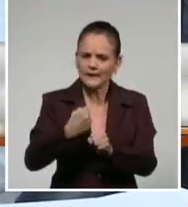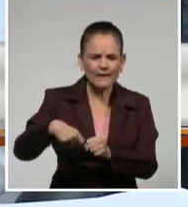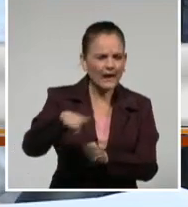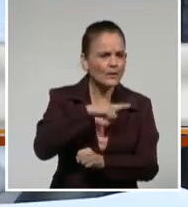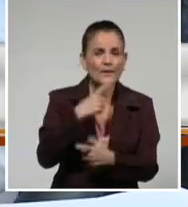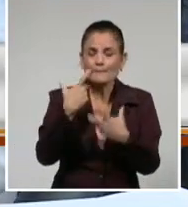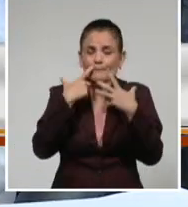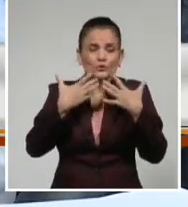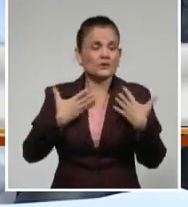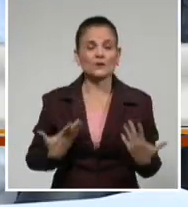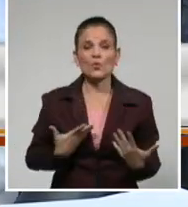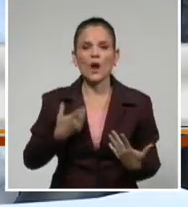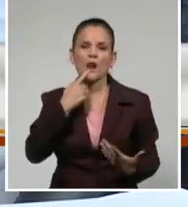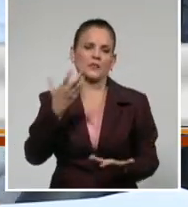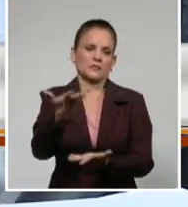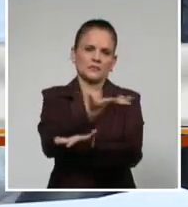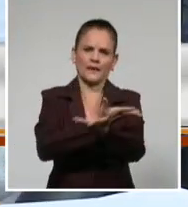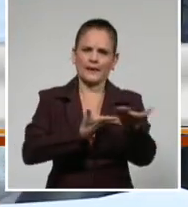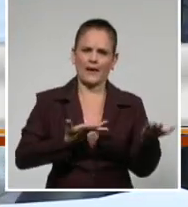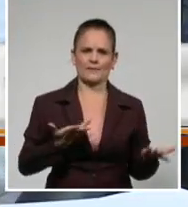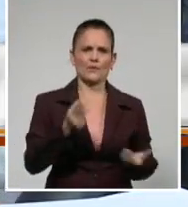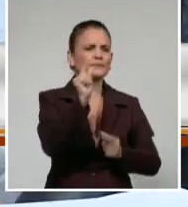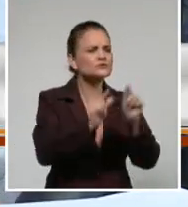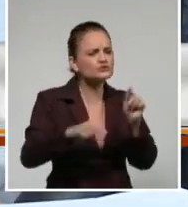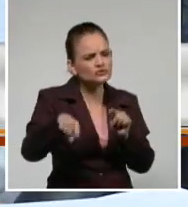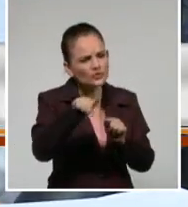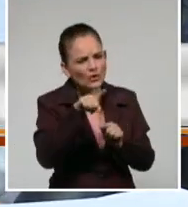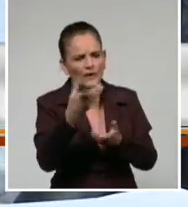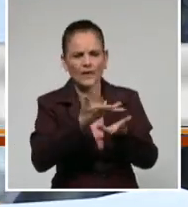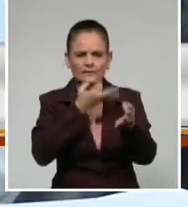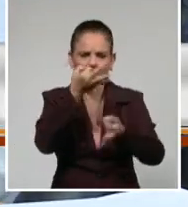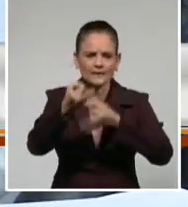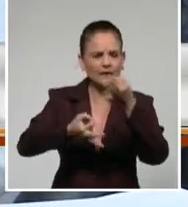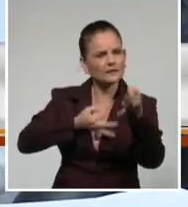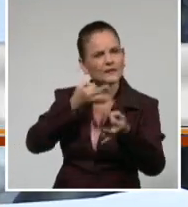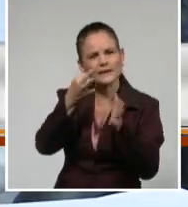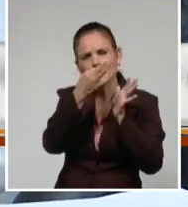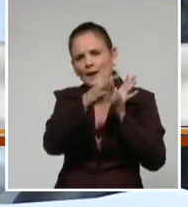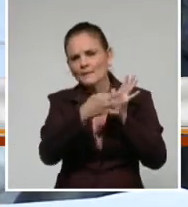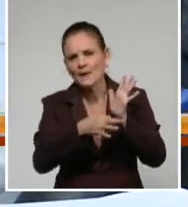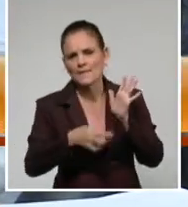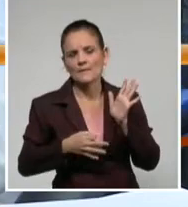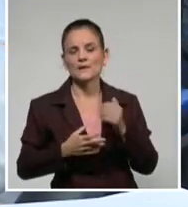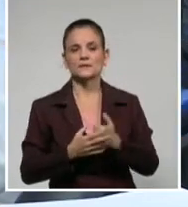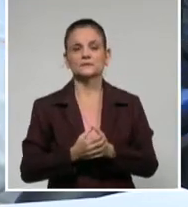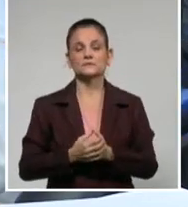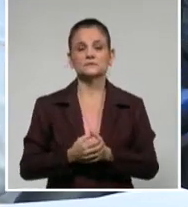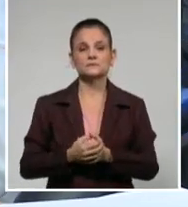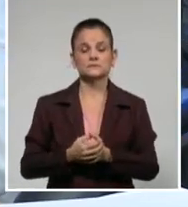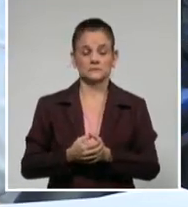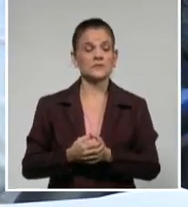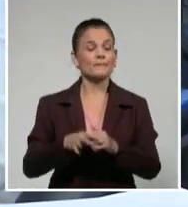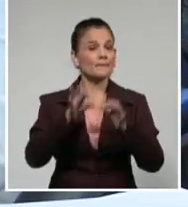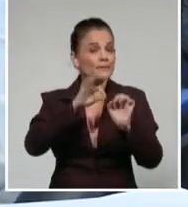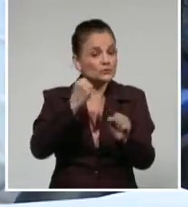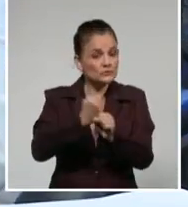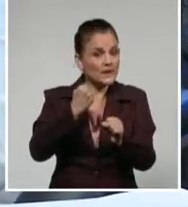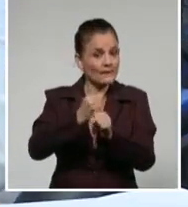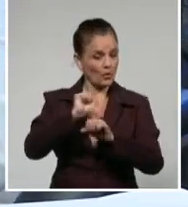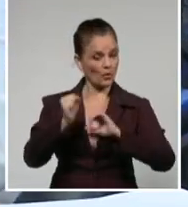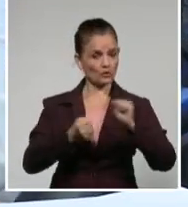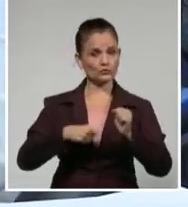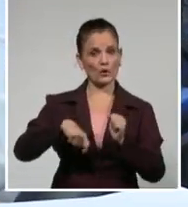con las personas, ese intercambio directo, pero específicamente en esta labor del ahorro de energía no hay nada más